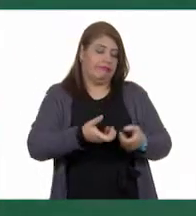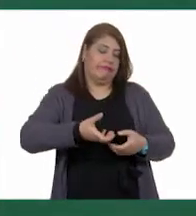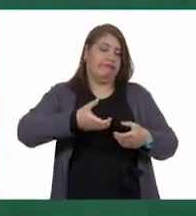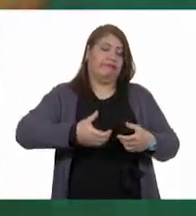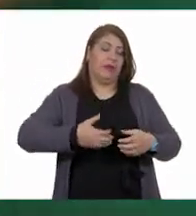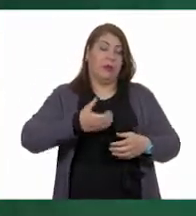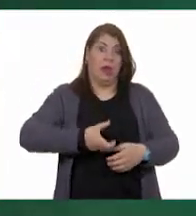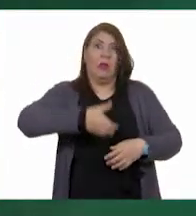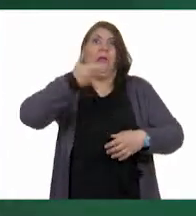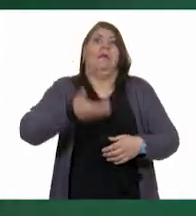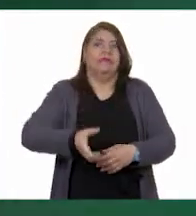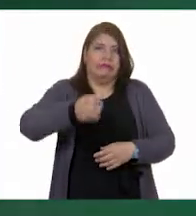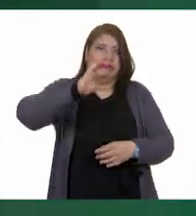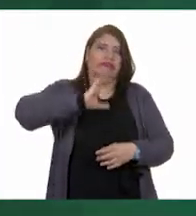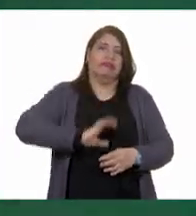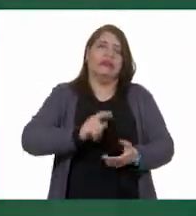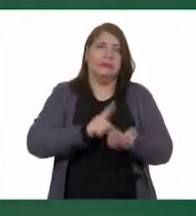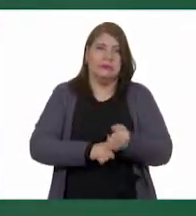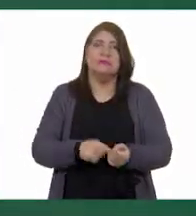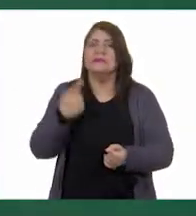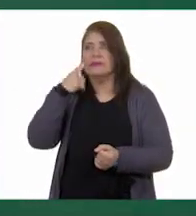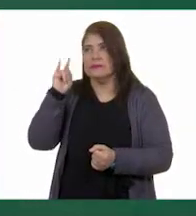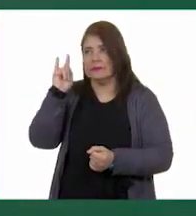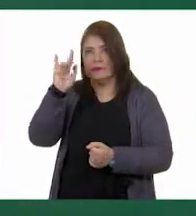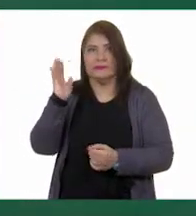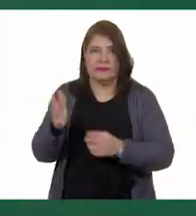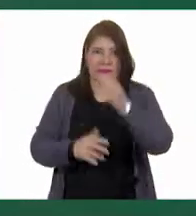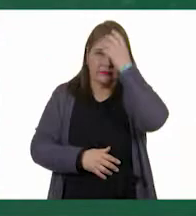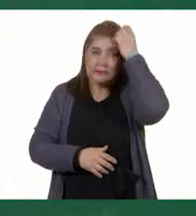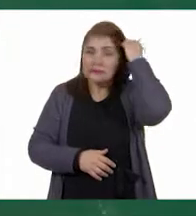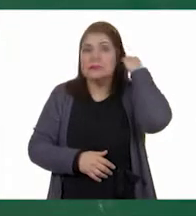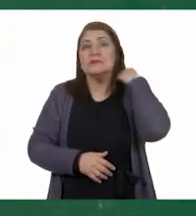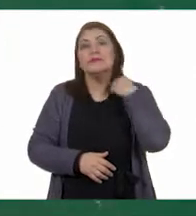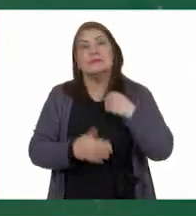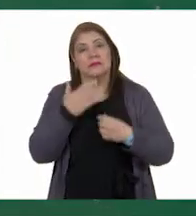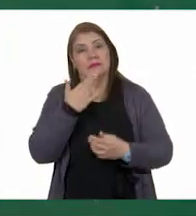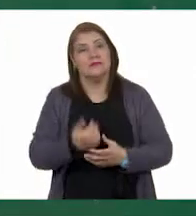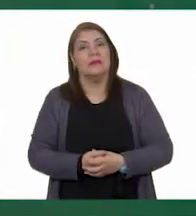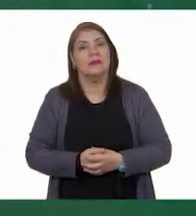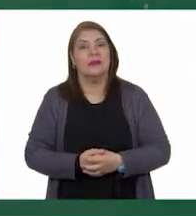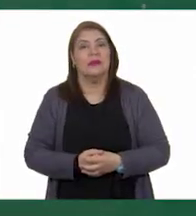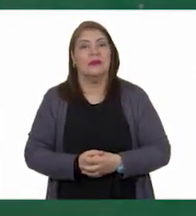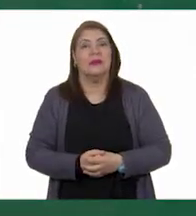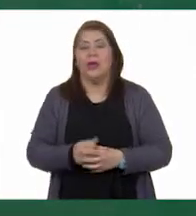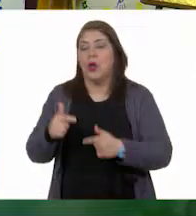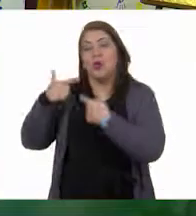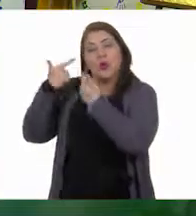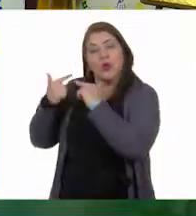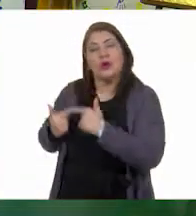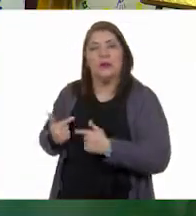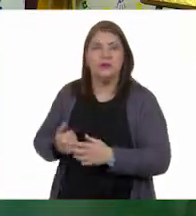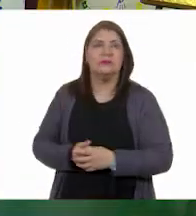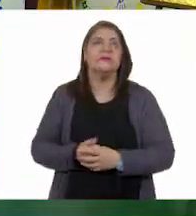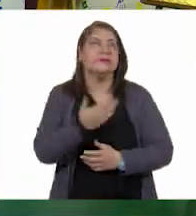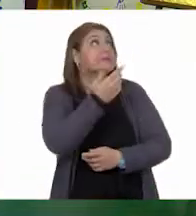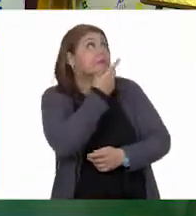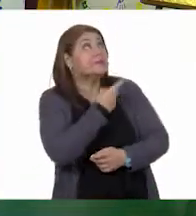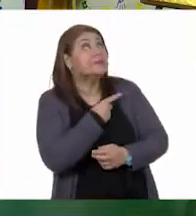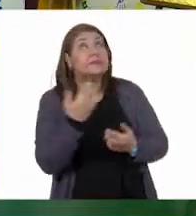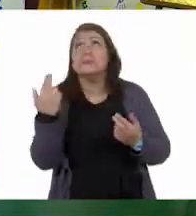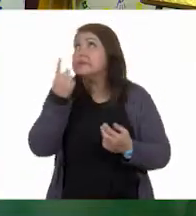compañero. Y ya está aquí pegada. Exactamente. Sí, sí, Muy bien. En el centro y hasta arriba. Muy bien. Sí, maestra.